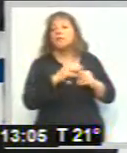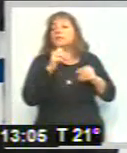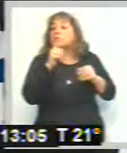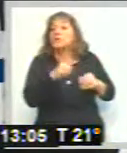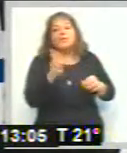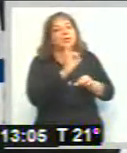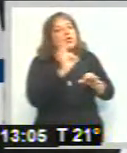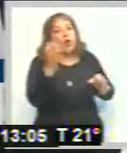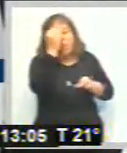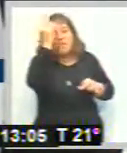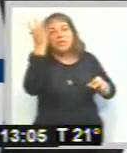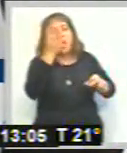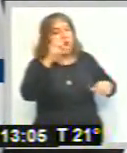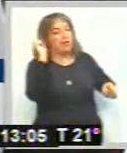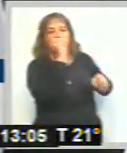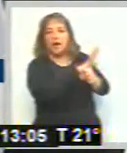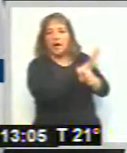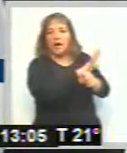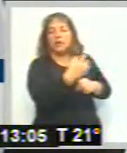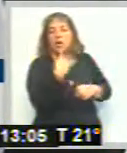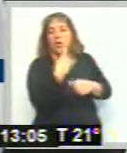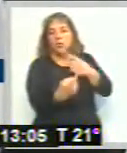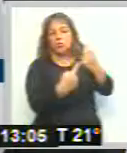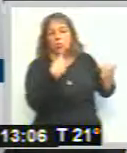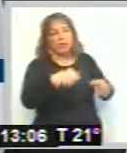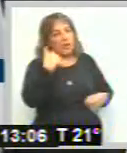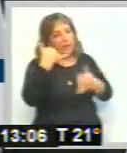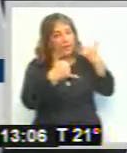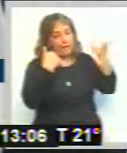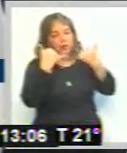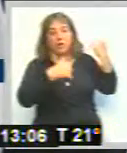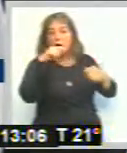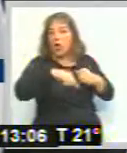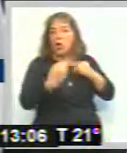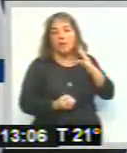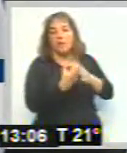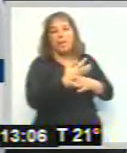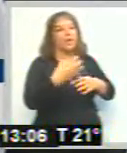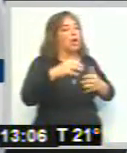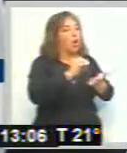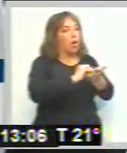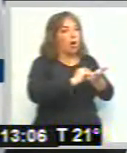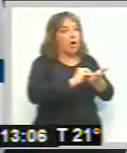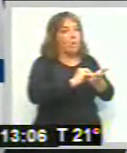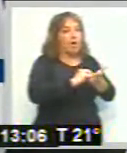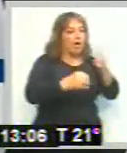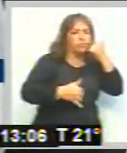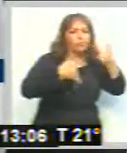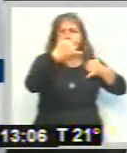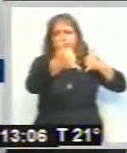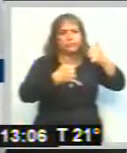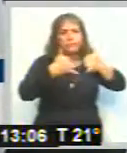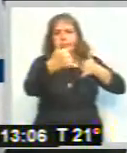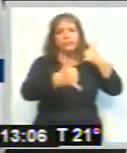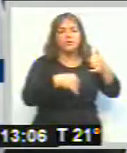oficialmente fijada en base a consultas telefónicas que se han hecho hoy a primera hora entre los abogados que están representando a las